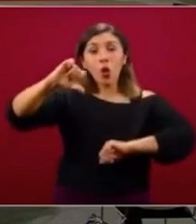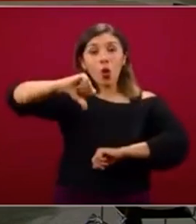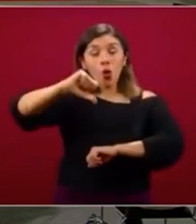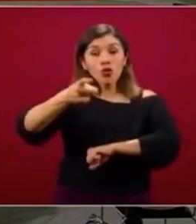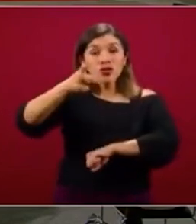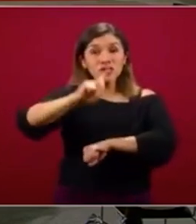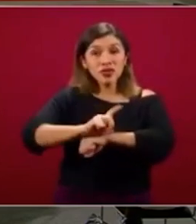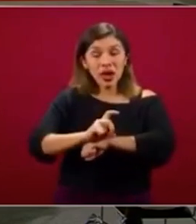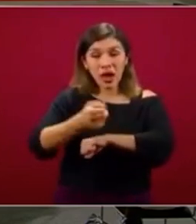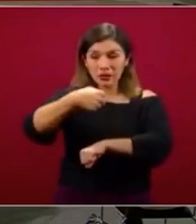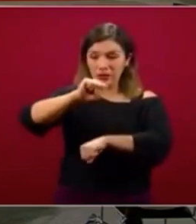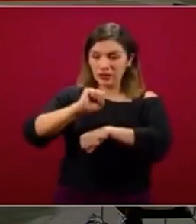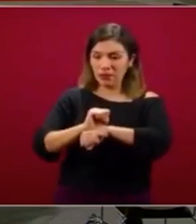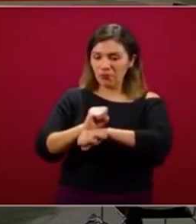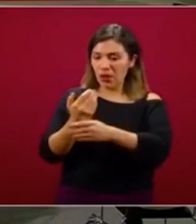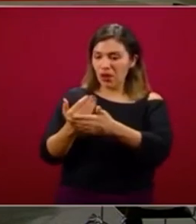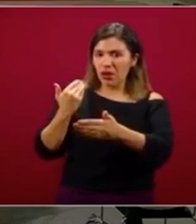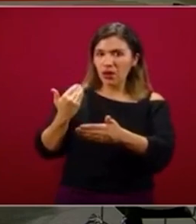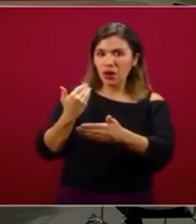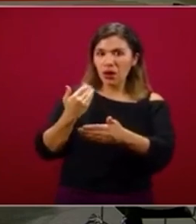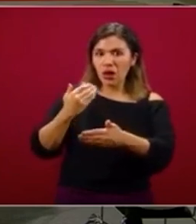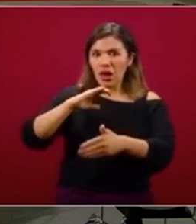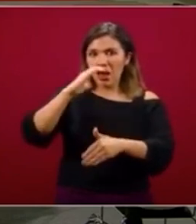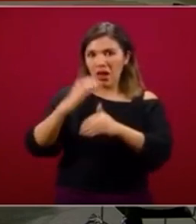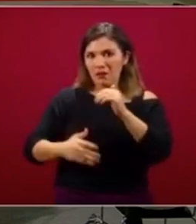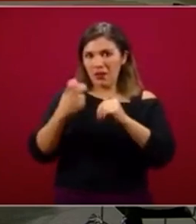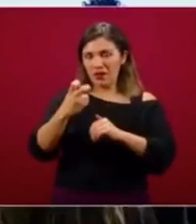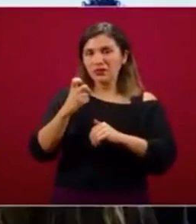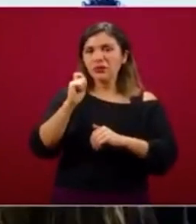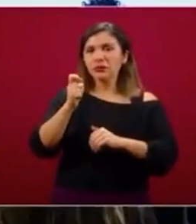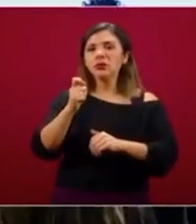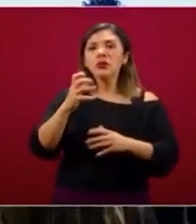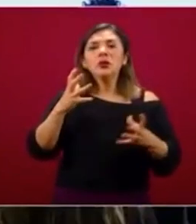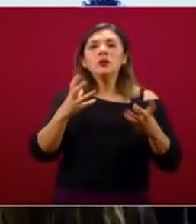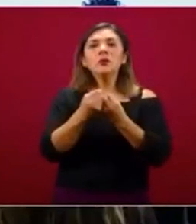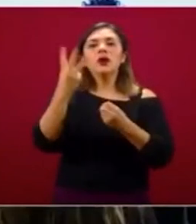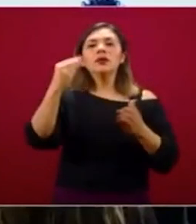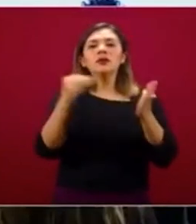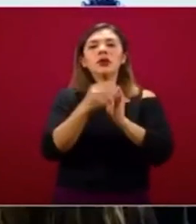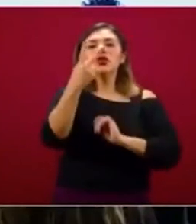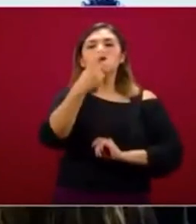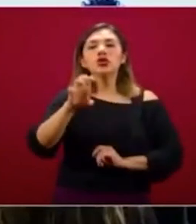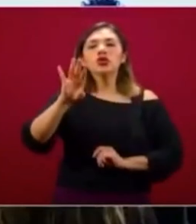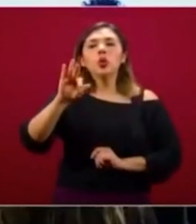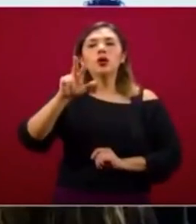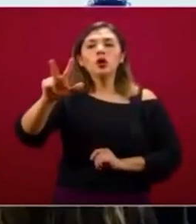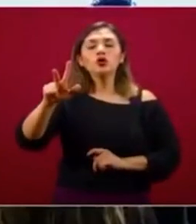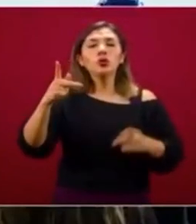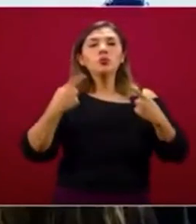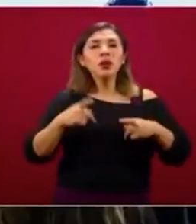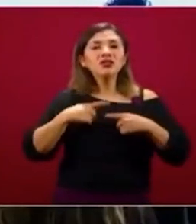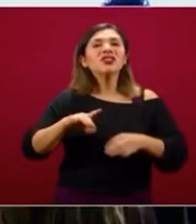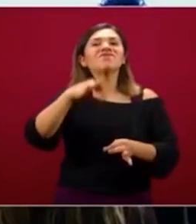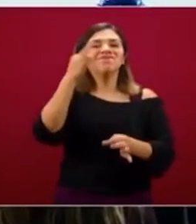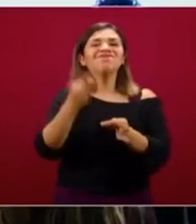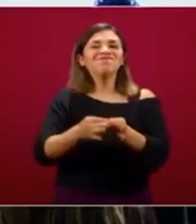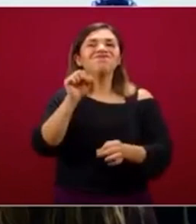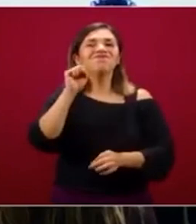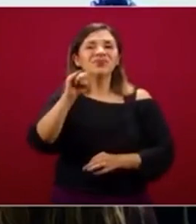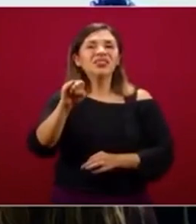hoy, en la semana que termina epidemiológica, tenemos un total de tres mil 248 casos confirmados